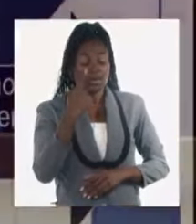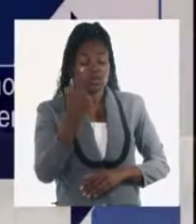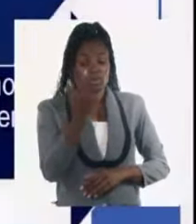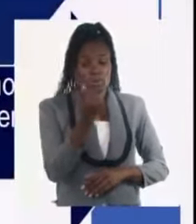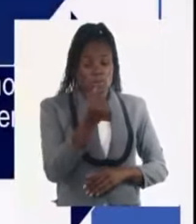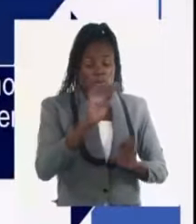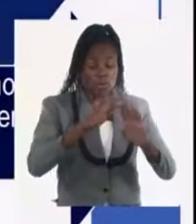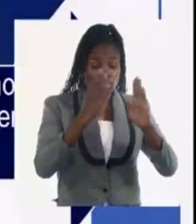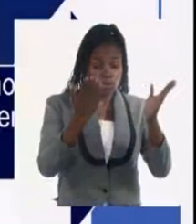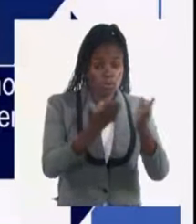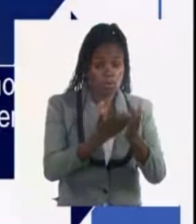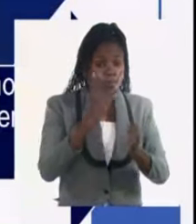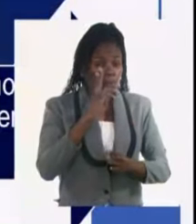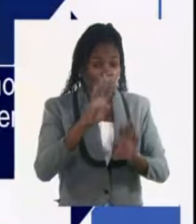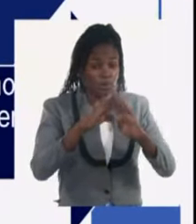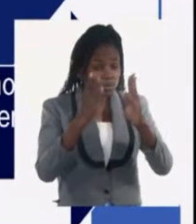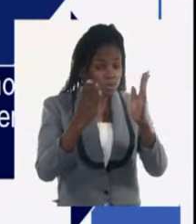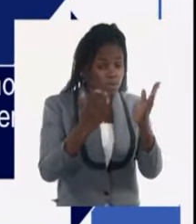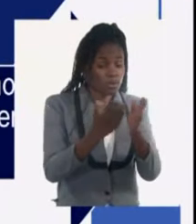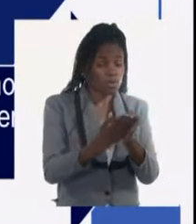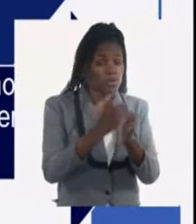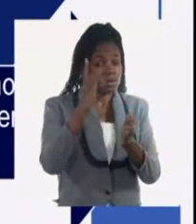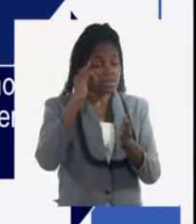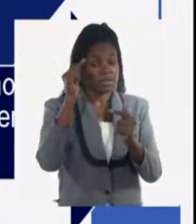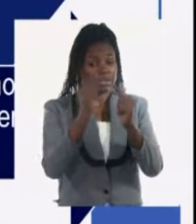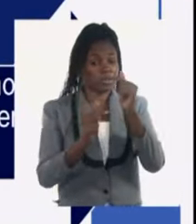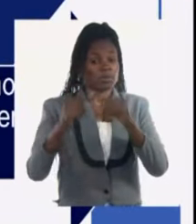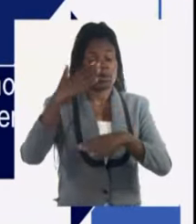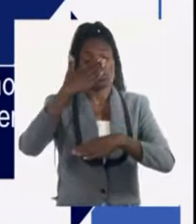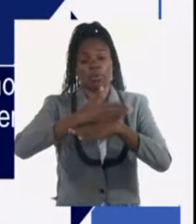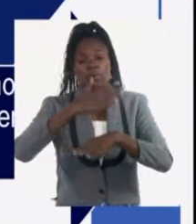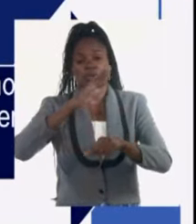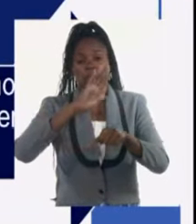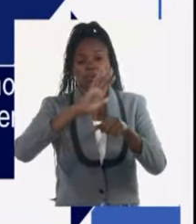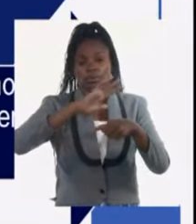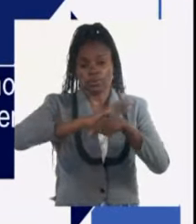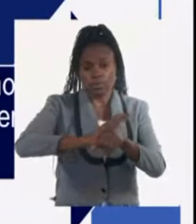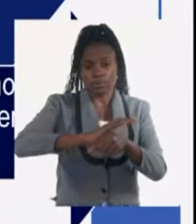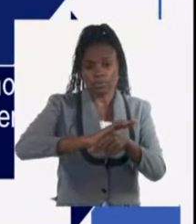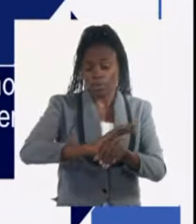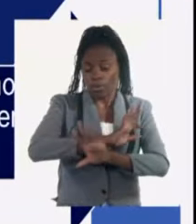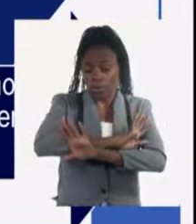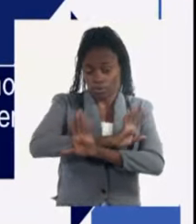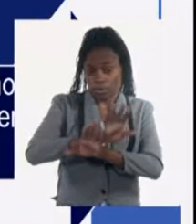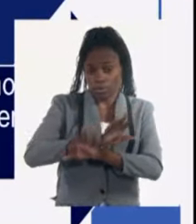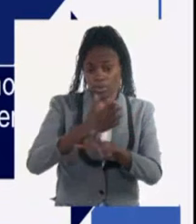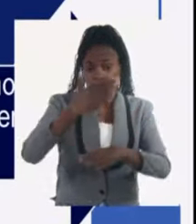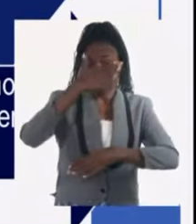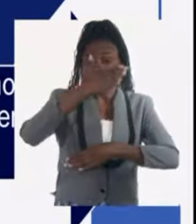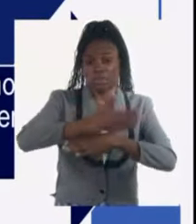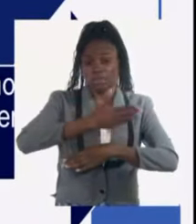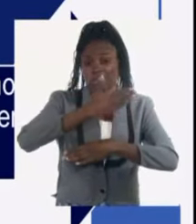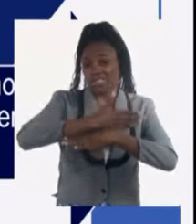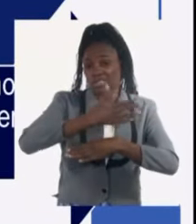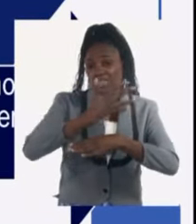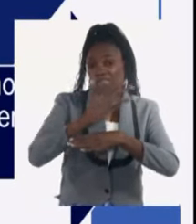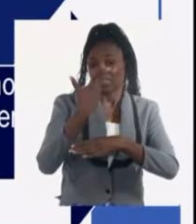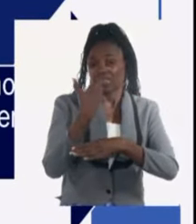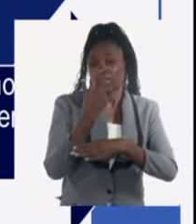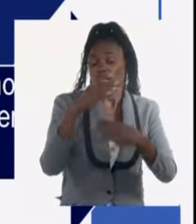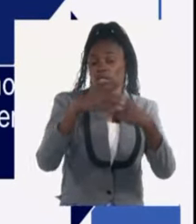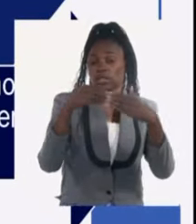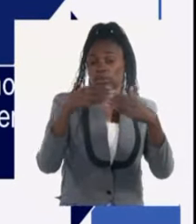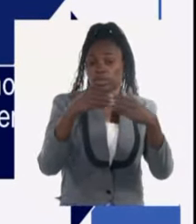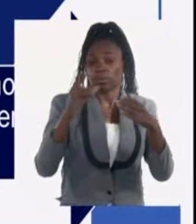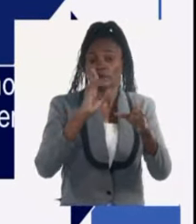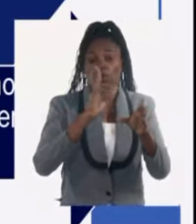viviendo todos principalmente como ya explicaba por el bloqueo y también las limitaciones que tenemos en la disponibilidad de divisas y de los